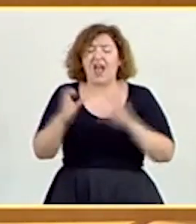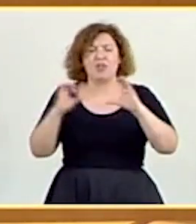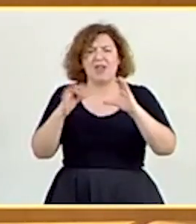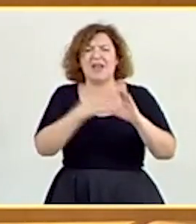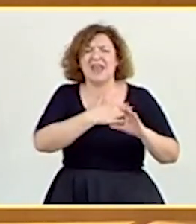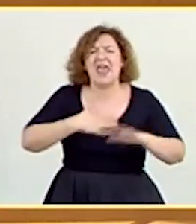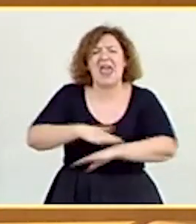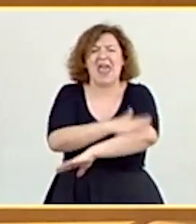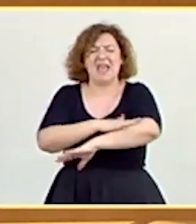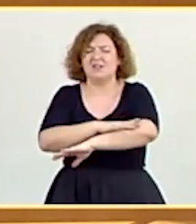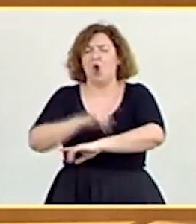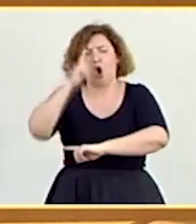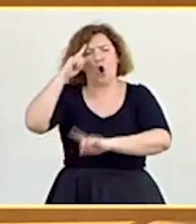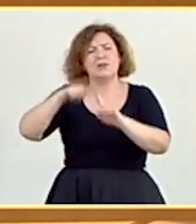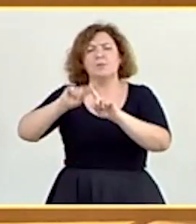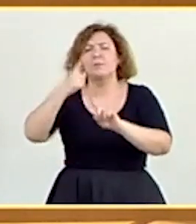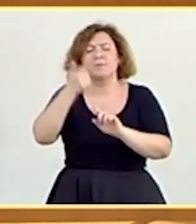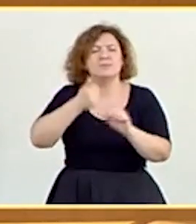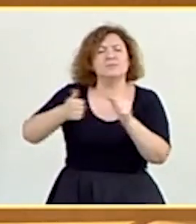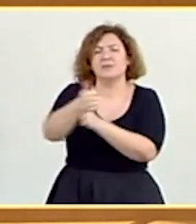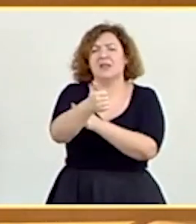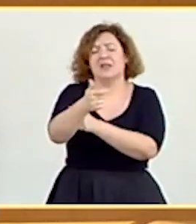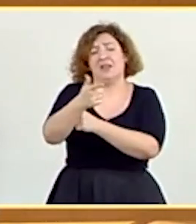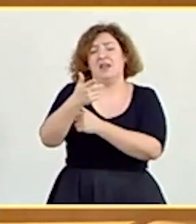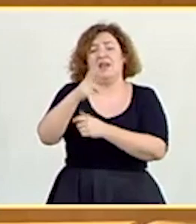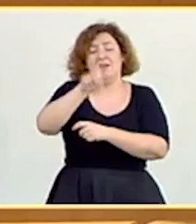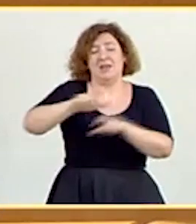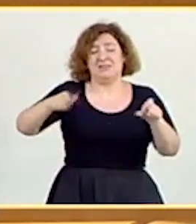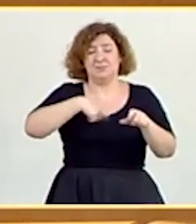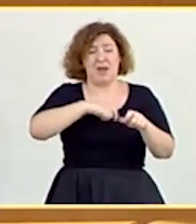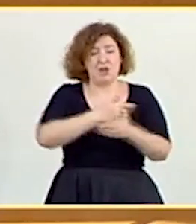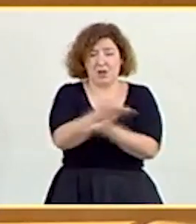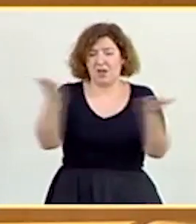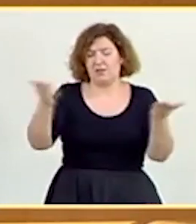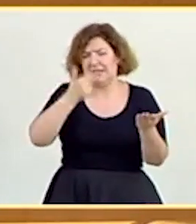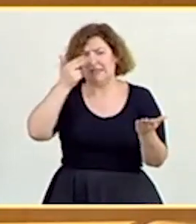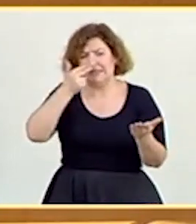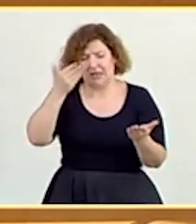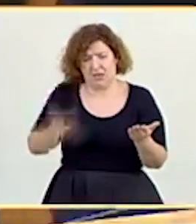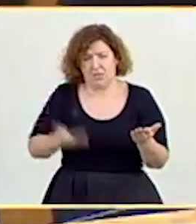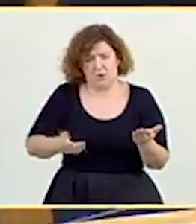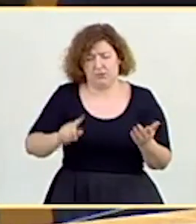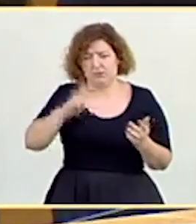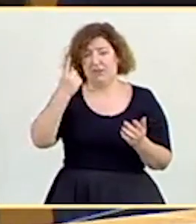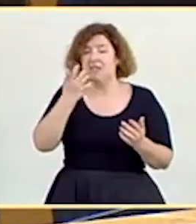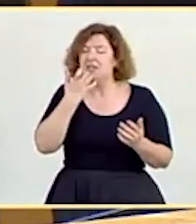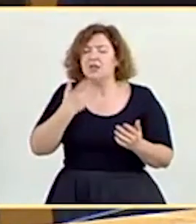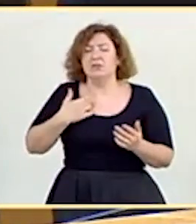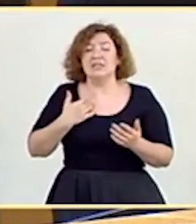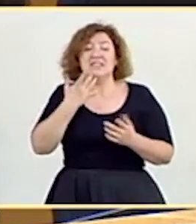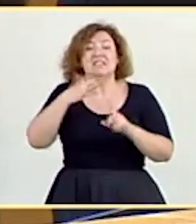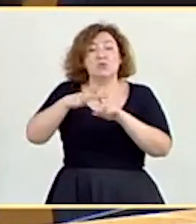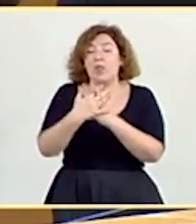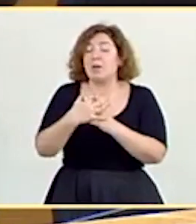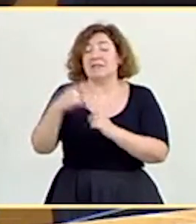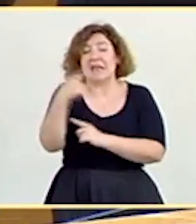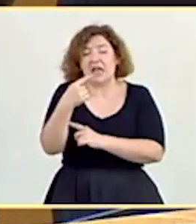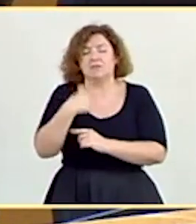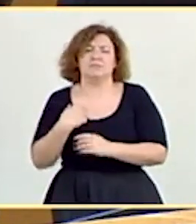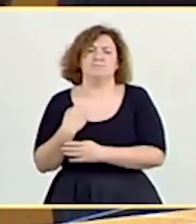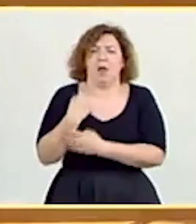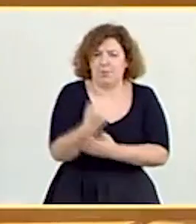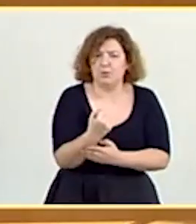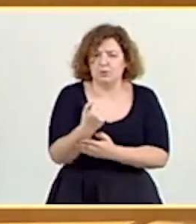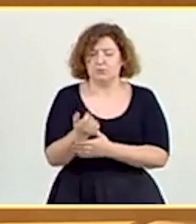Estado que pone por encima el interés general de los españoles y que arrima el hombro cuando vienen maldadas. Y usted sabe perfectamente, como